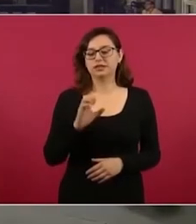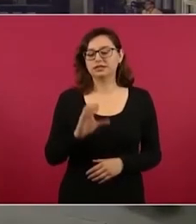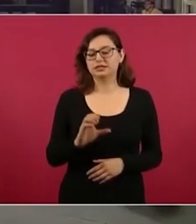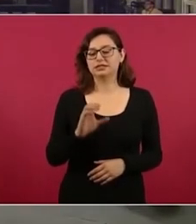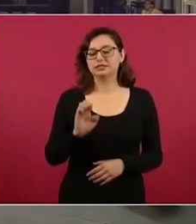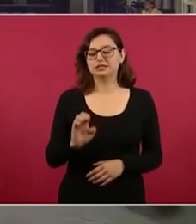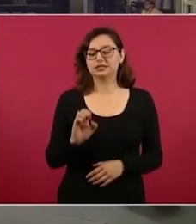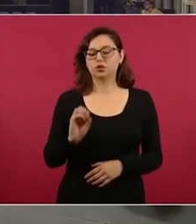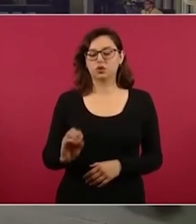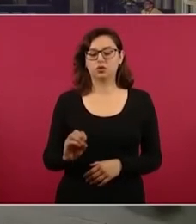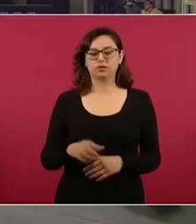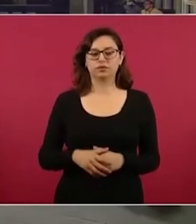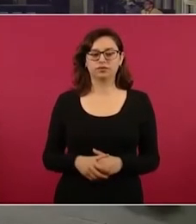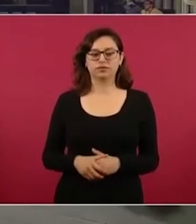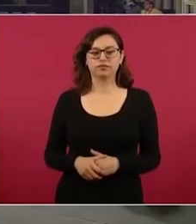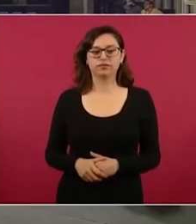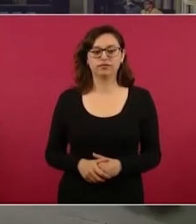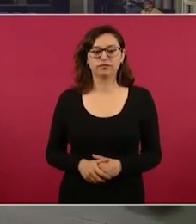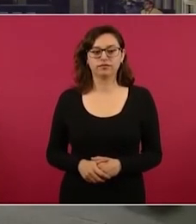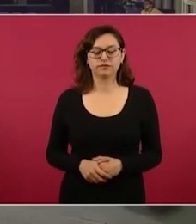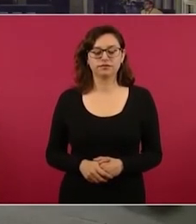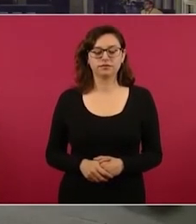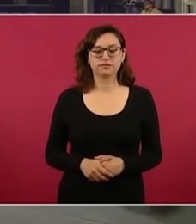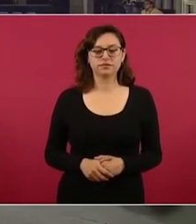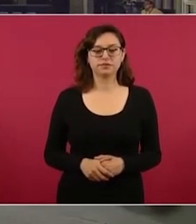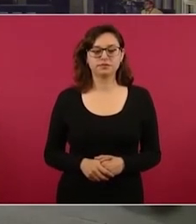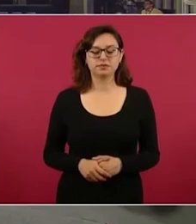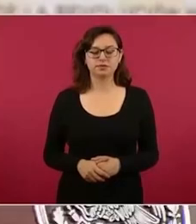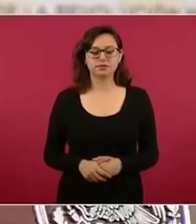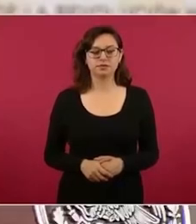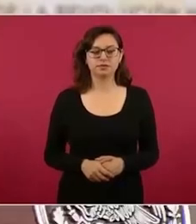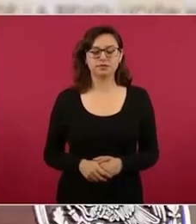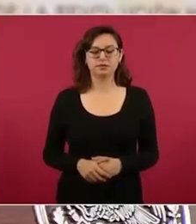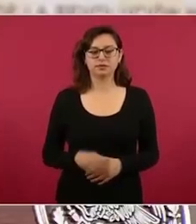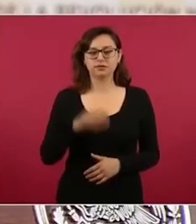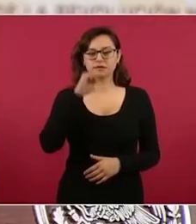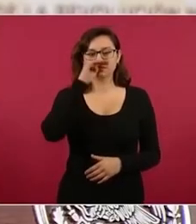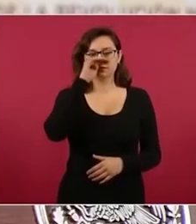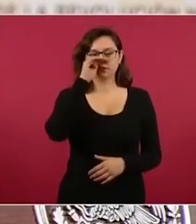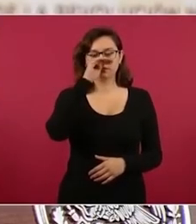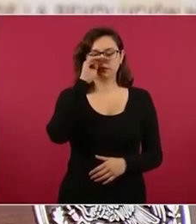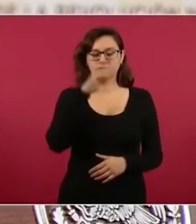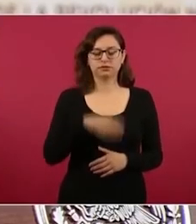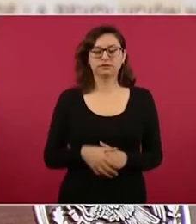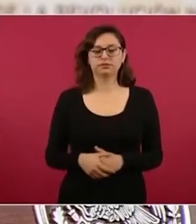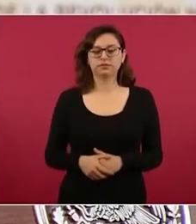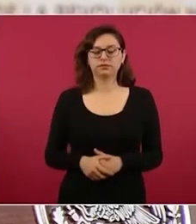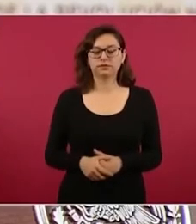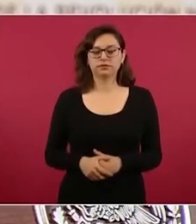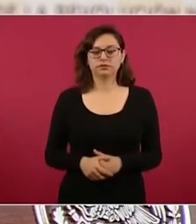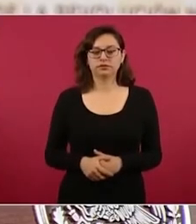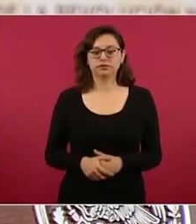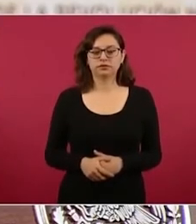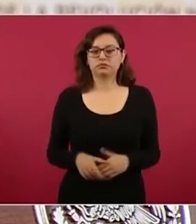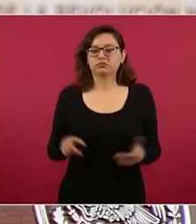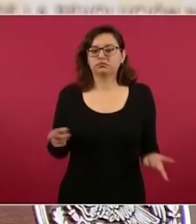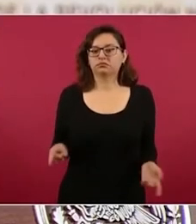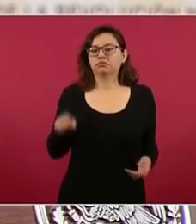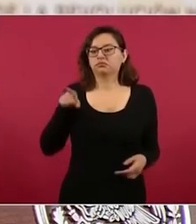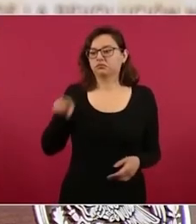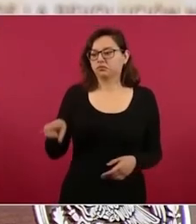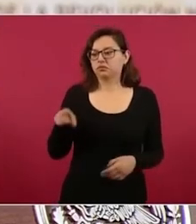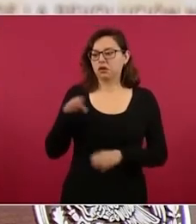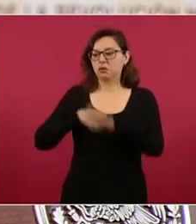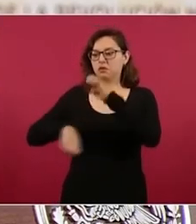este él viene tiene inversiones en todo el mundo